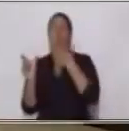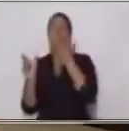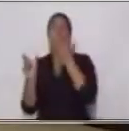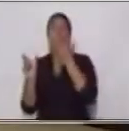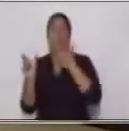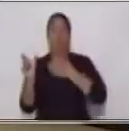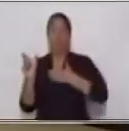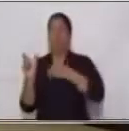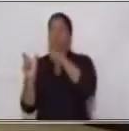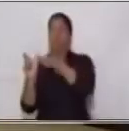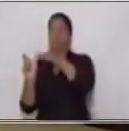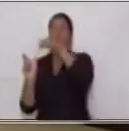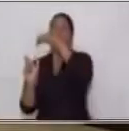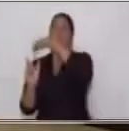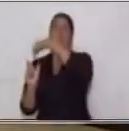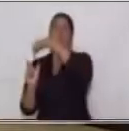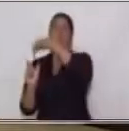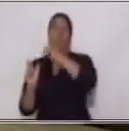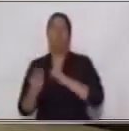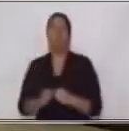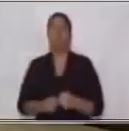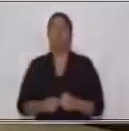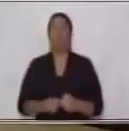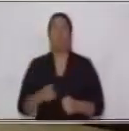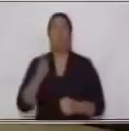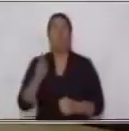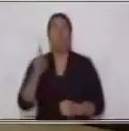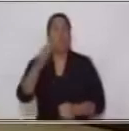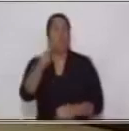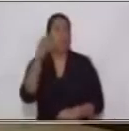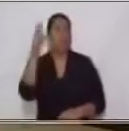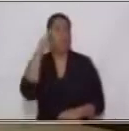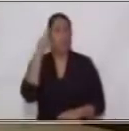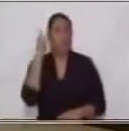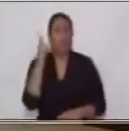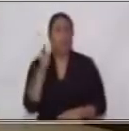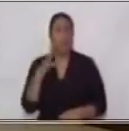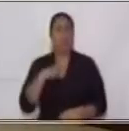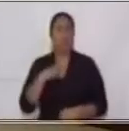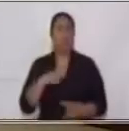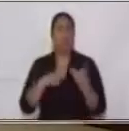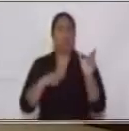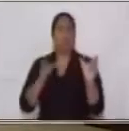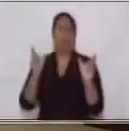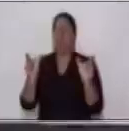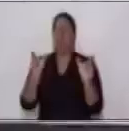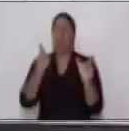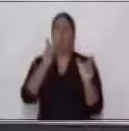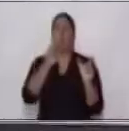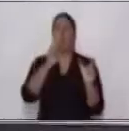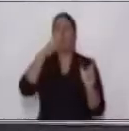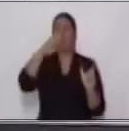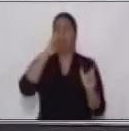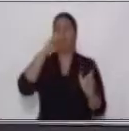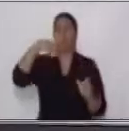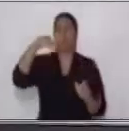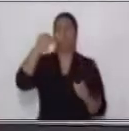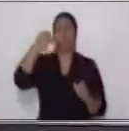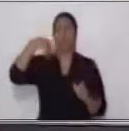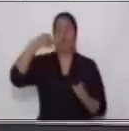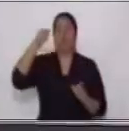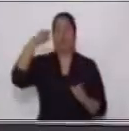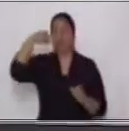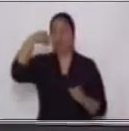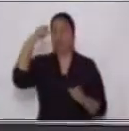los núcleos? Pues recuérdate que en el sujeto hay determinantes, hay modificadores. En este caso, ¿qué palabra corresponde